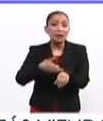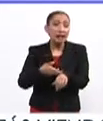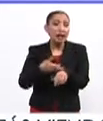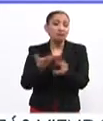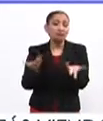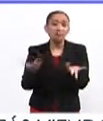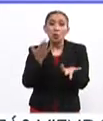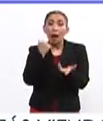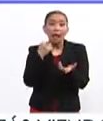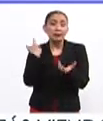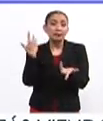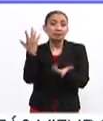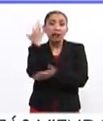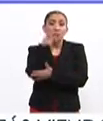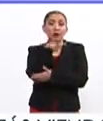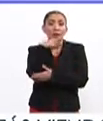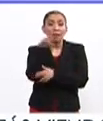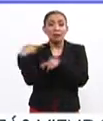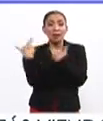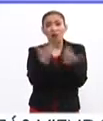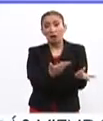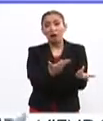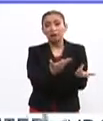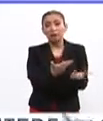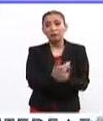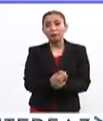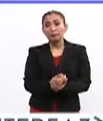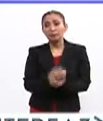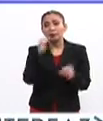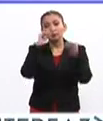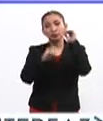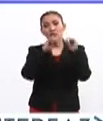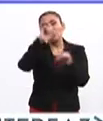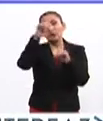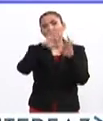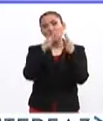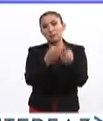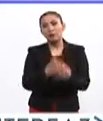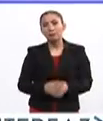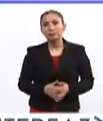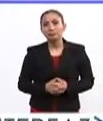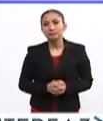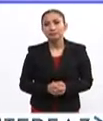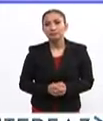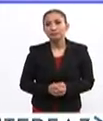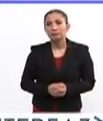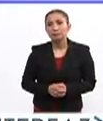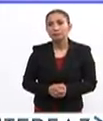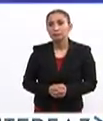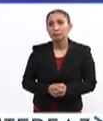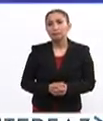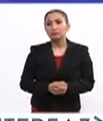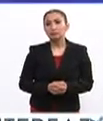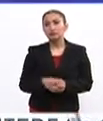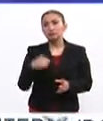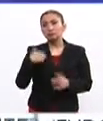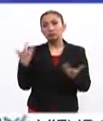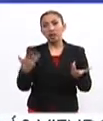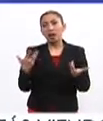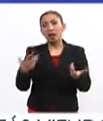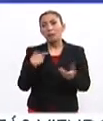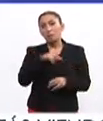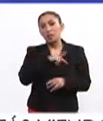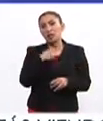que no tienen árboles de Navidad, se les dona. Correcto. Decorado de otra forma. Muy bien. Y yo lo que hago es